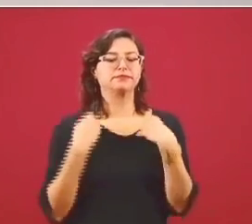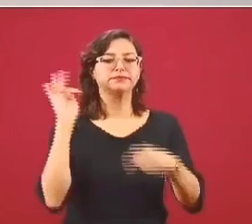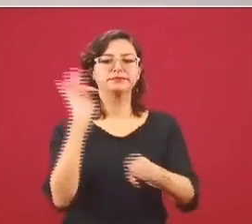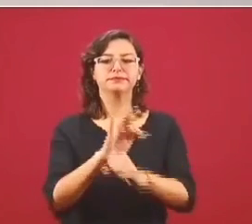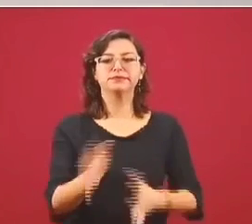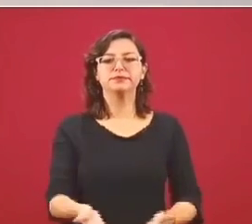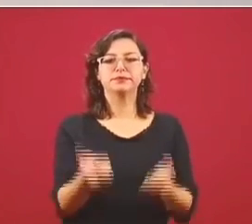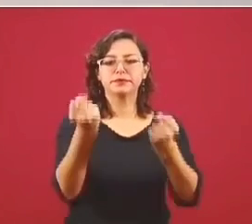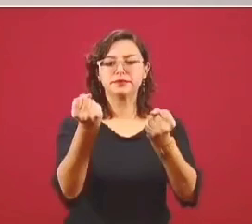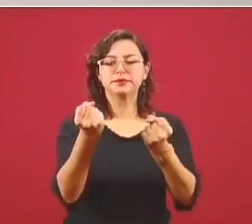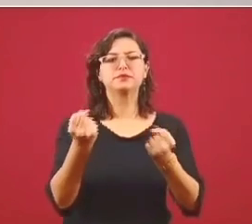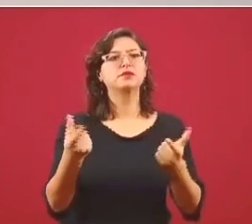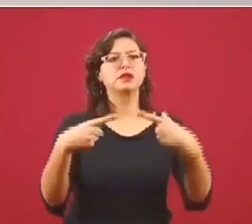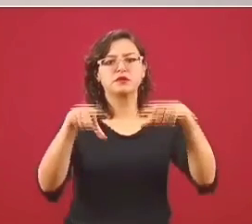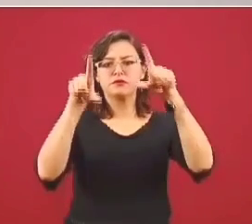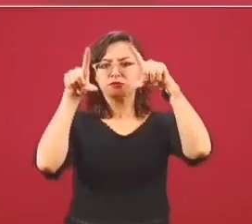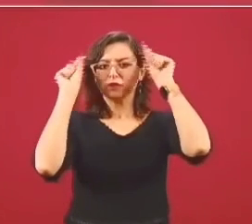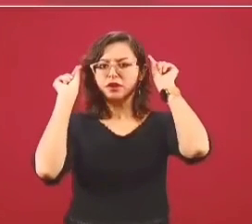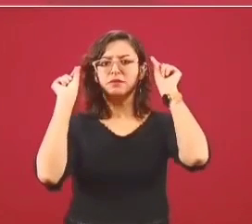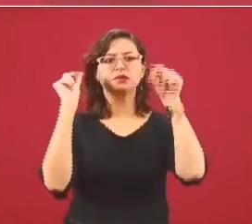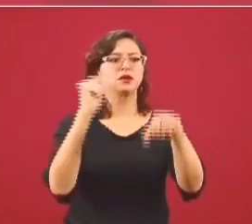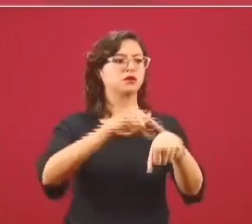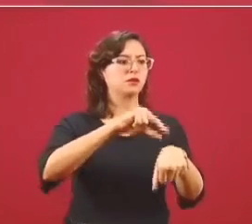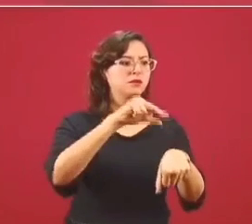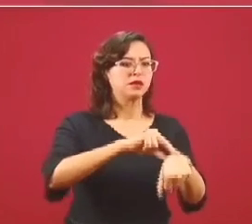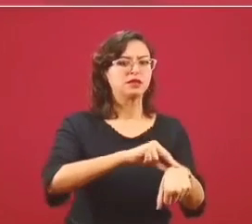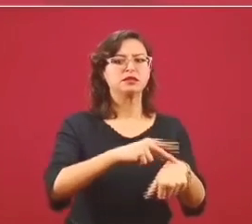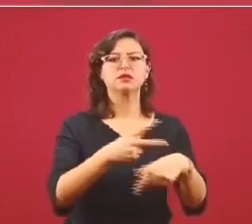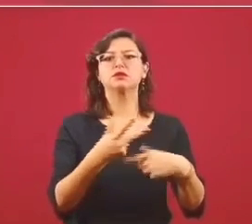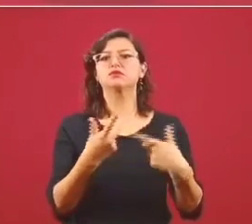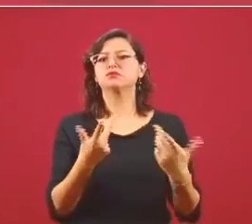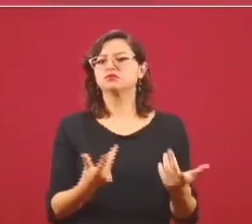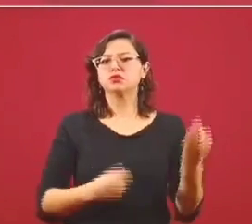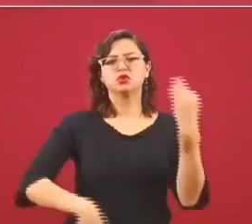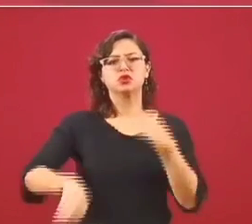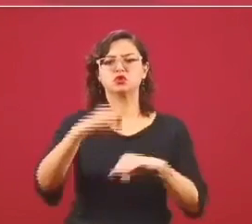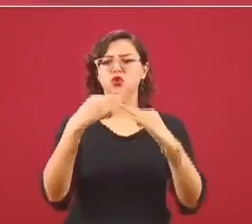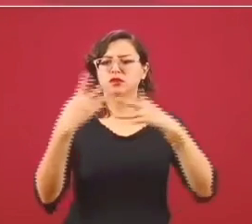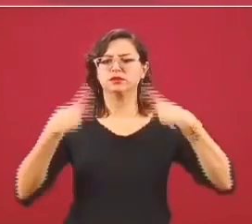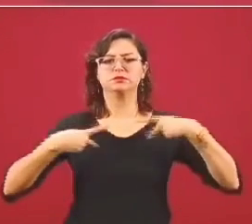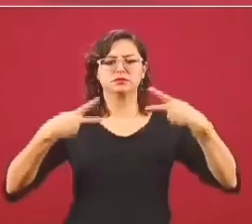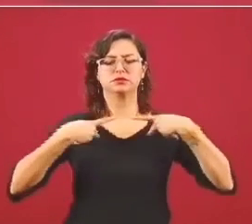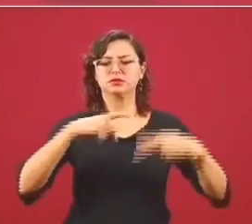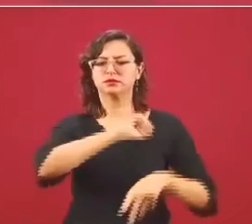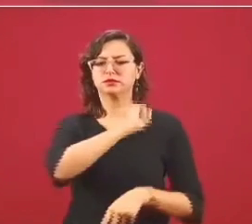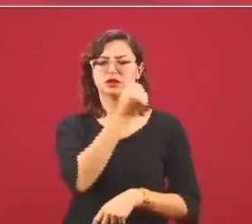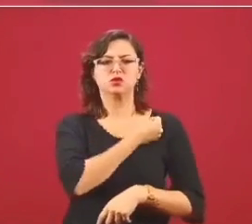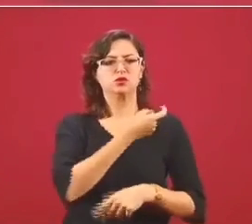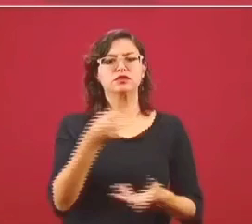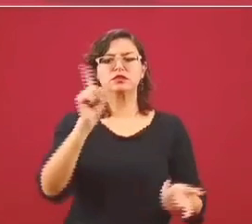a enfermeras, a médicos, a a todo el personal de salud.